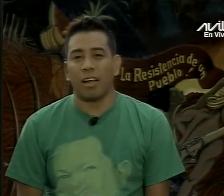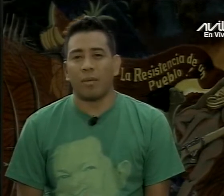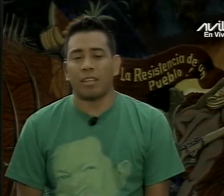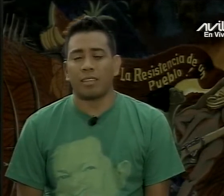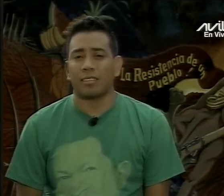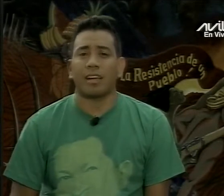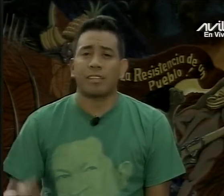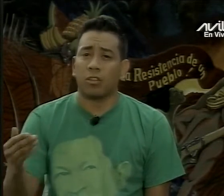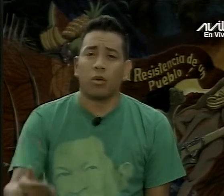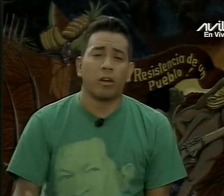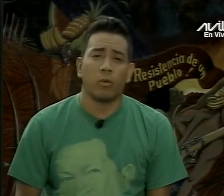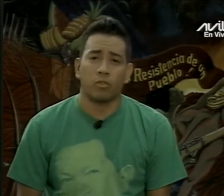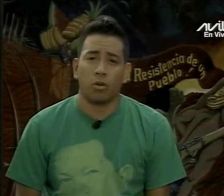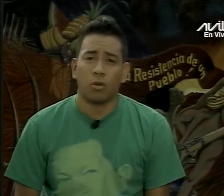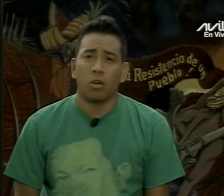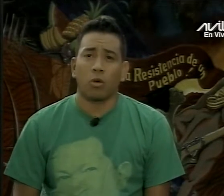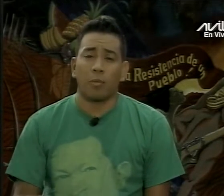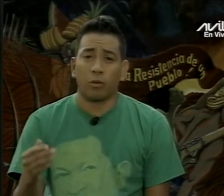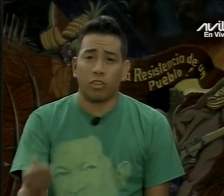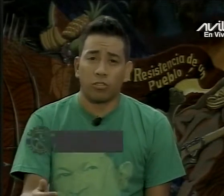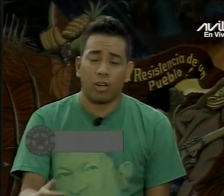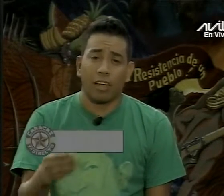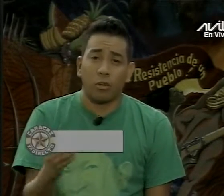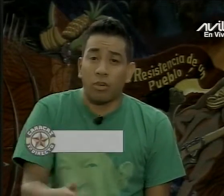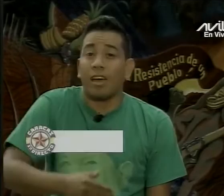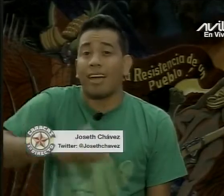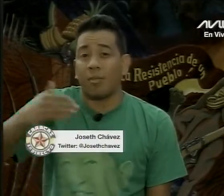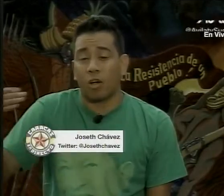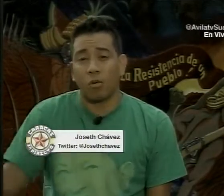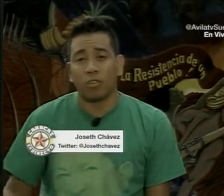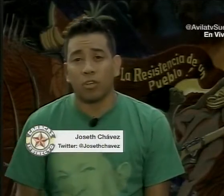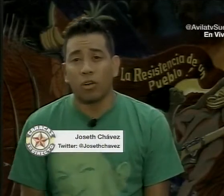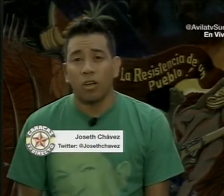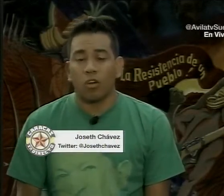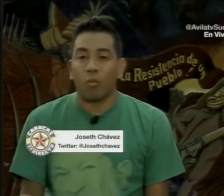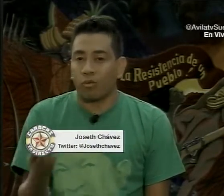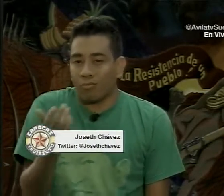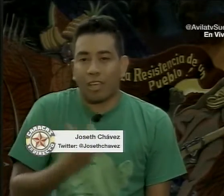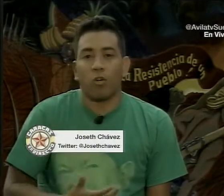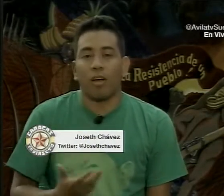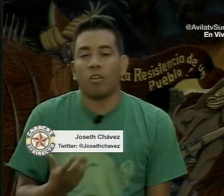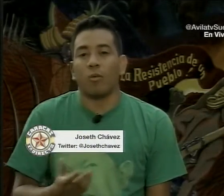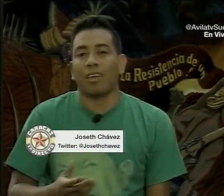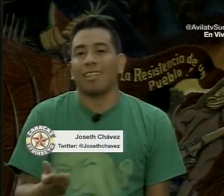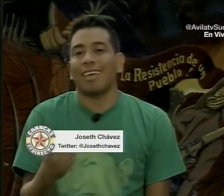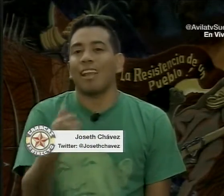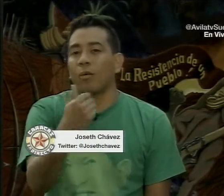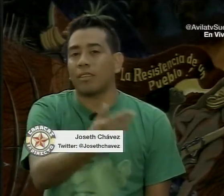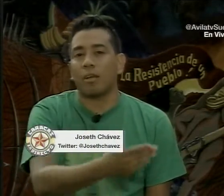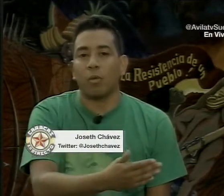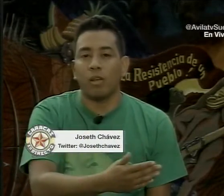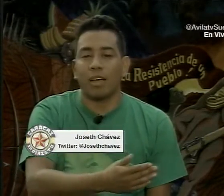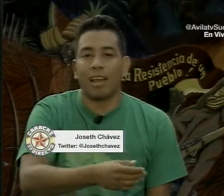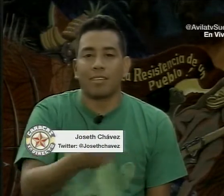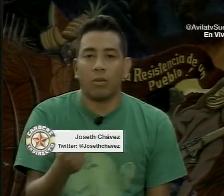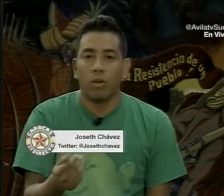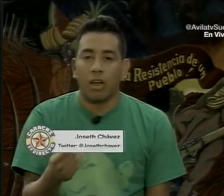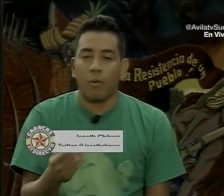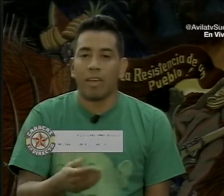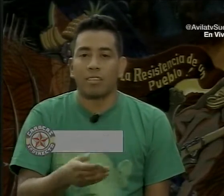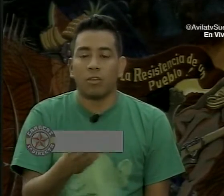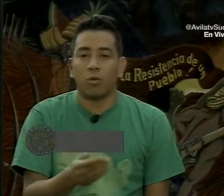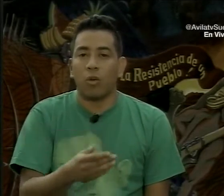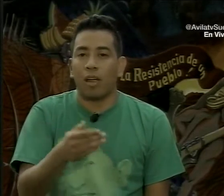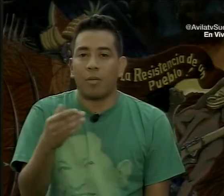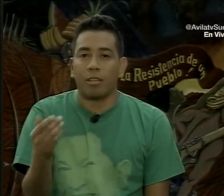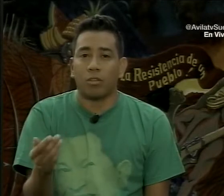hablando claramente que se están restiando con la revolución, con el proceso que les dio vida, además como misión, como seres humanos. Porque desde la Cuarta República, la salud